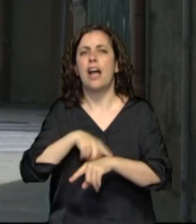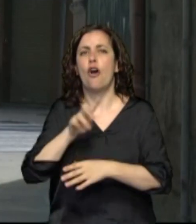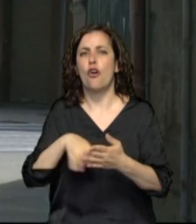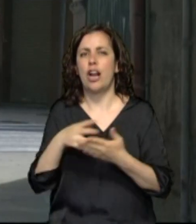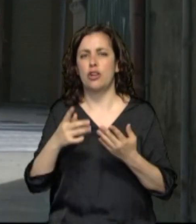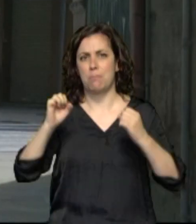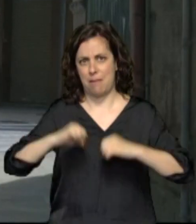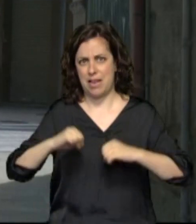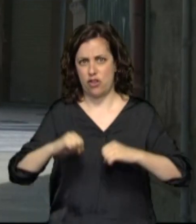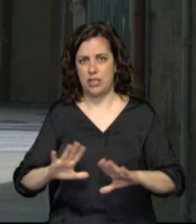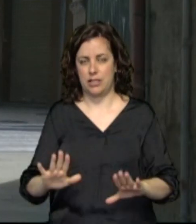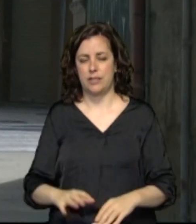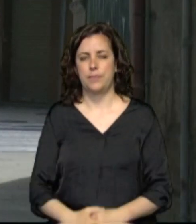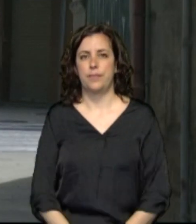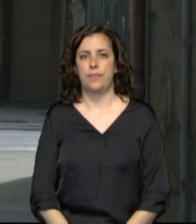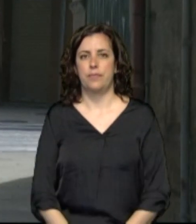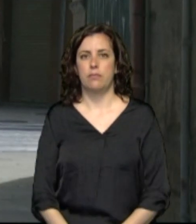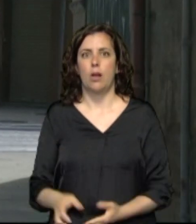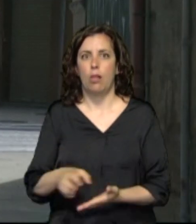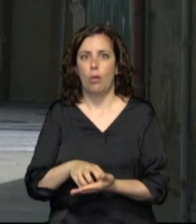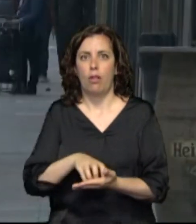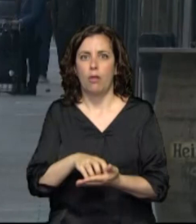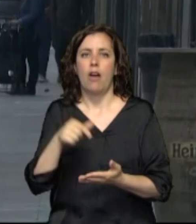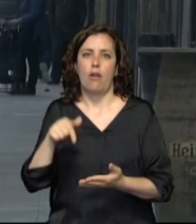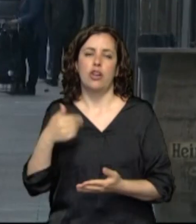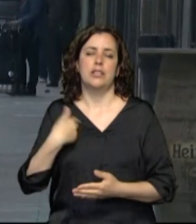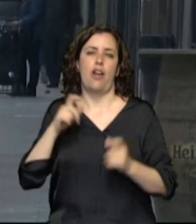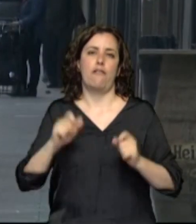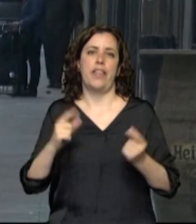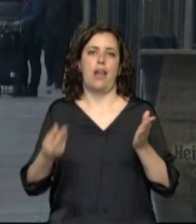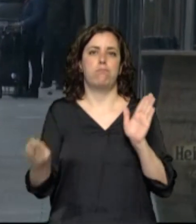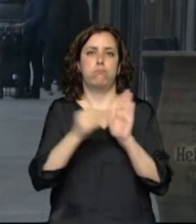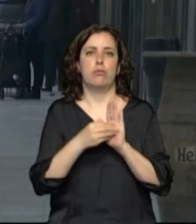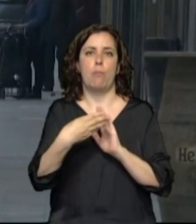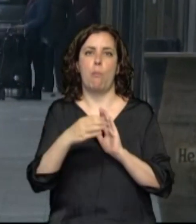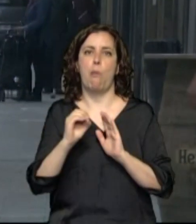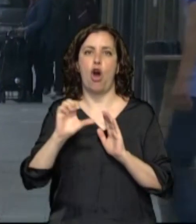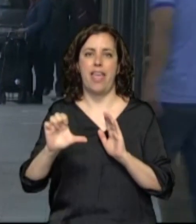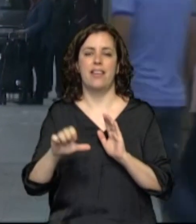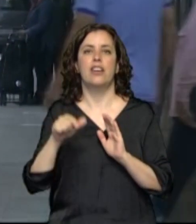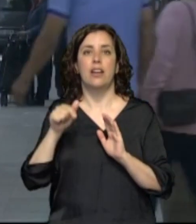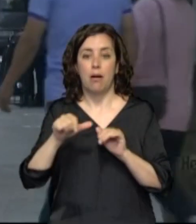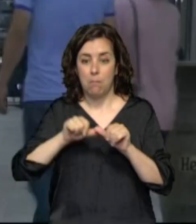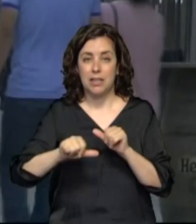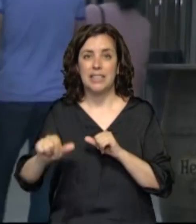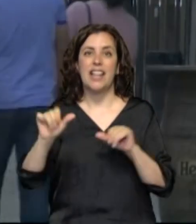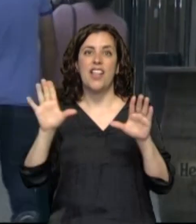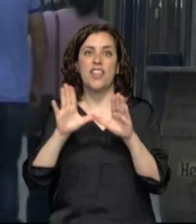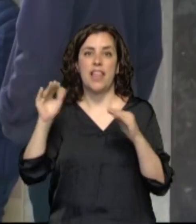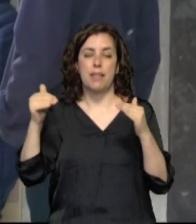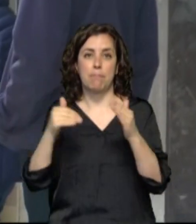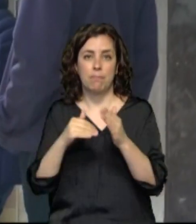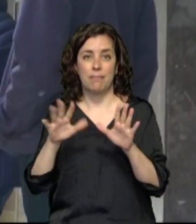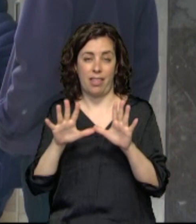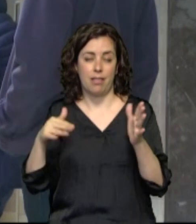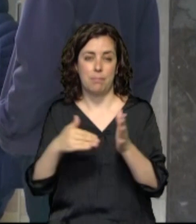Tras días de incertidumbre, finalmente se ha publicado en el BOE. A partir de hoy se eliminan las franjas horarias en los municipios de hasta 10.000 habitantes, pero se